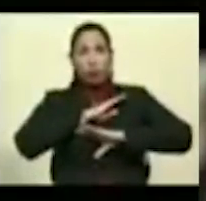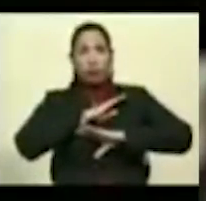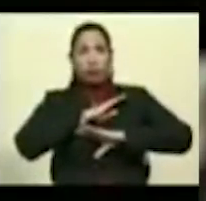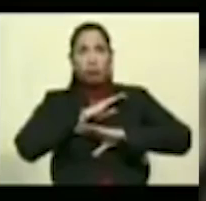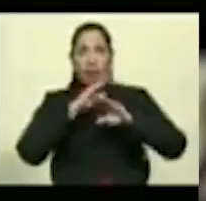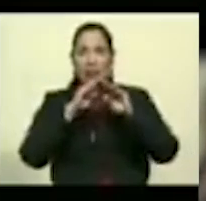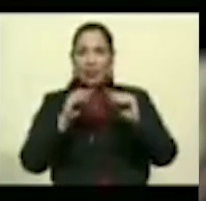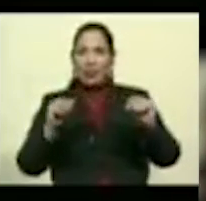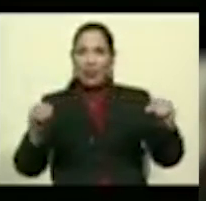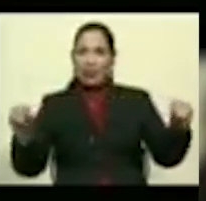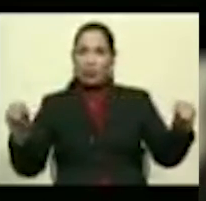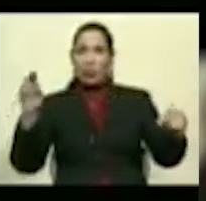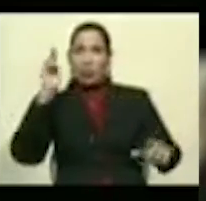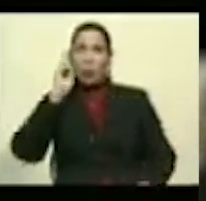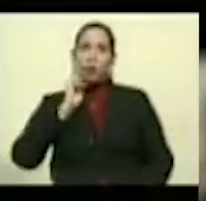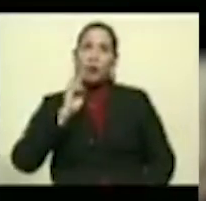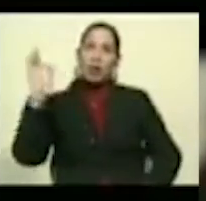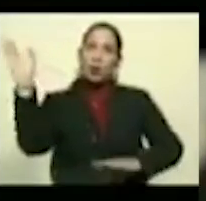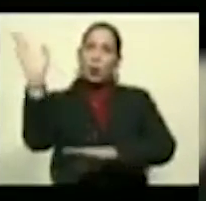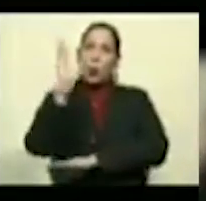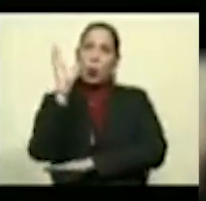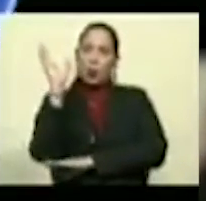bolivariano de Colombia.